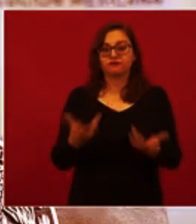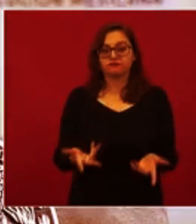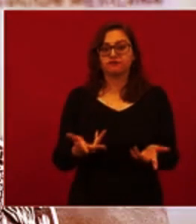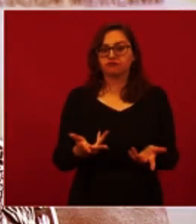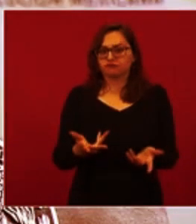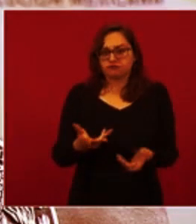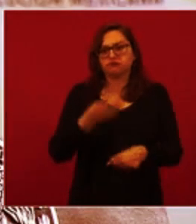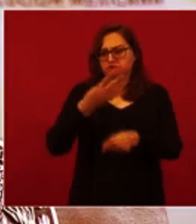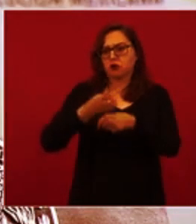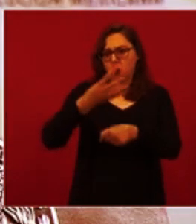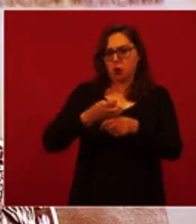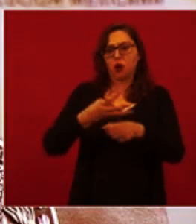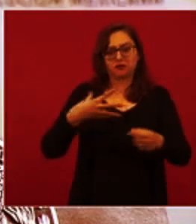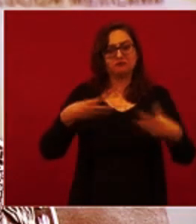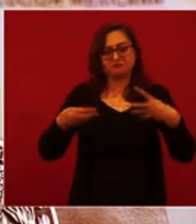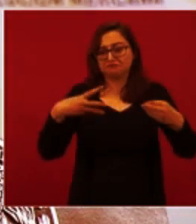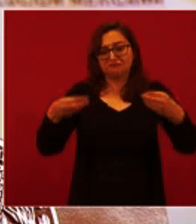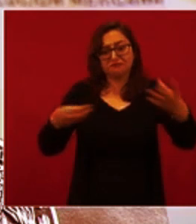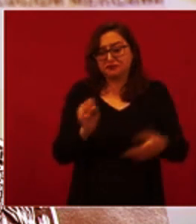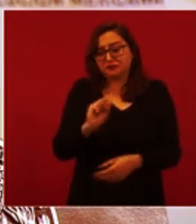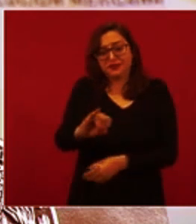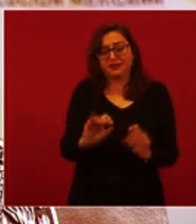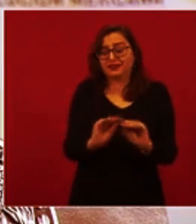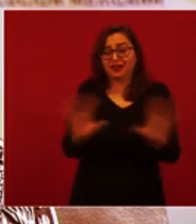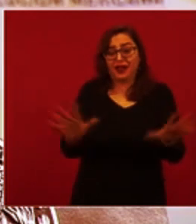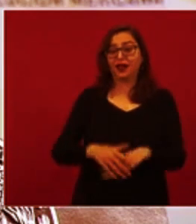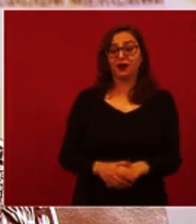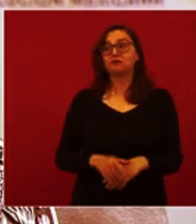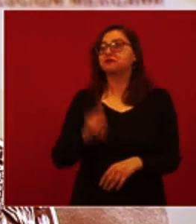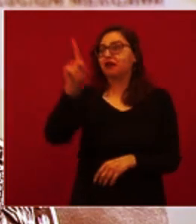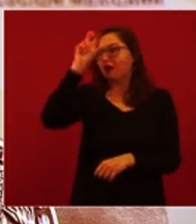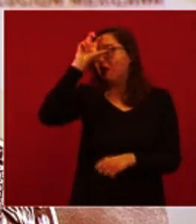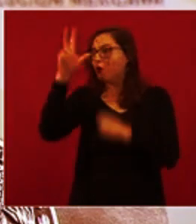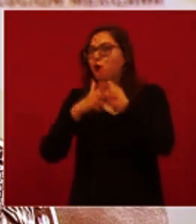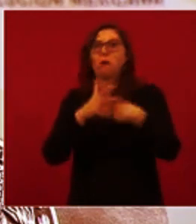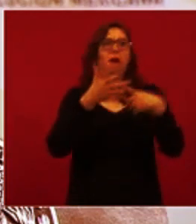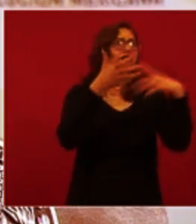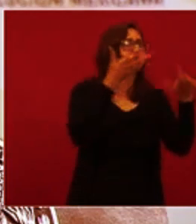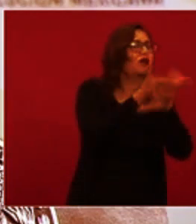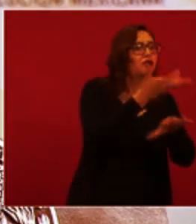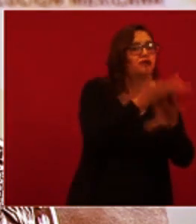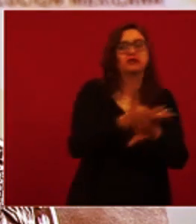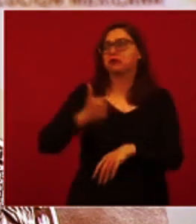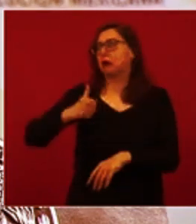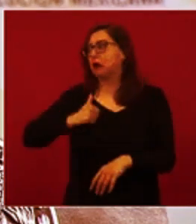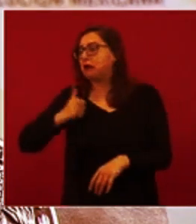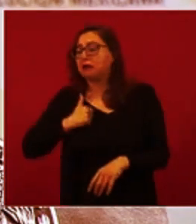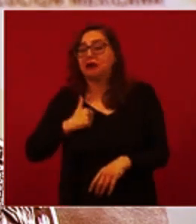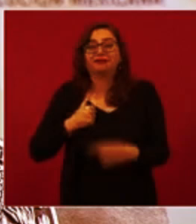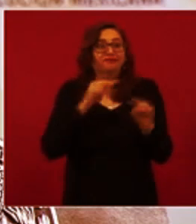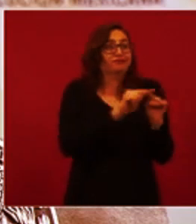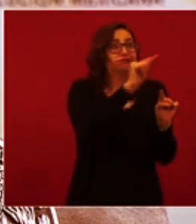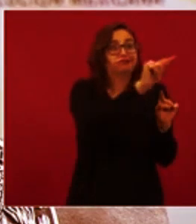este incremento de casos. Notoriamente rápido, como ha ocurrido en Europa, como ocurre en Estados Unidos, en Canadá, como